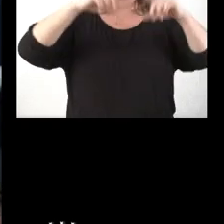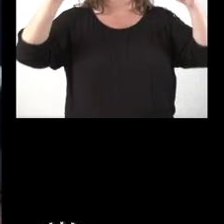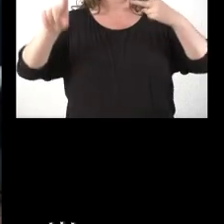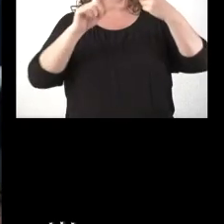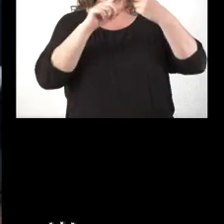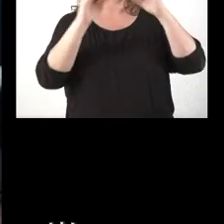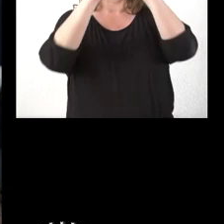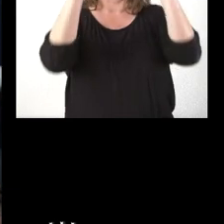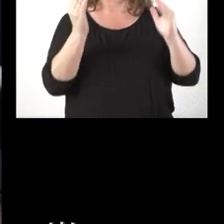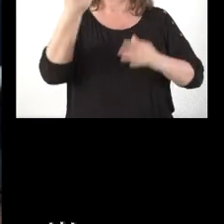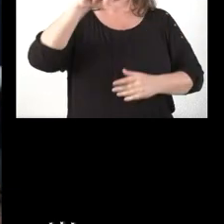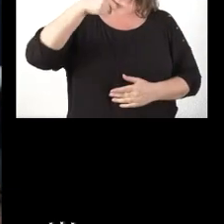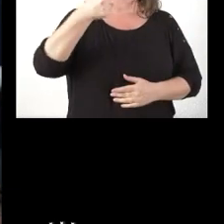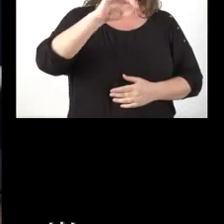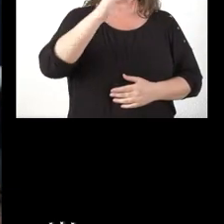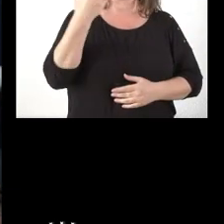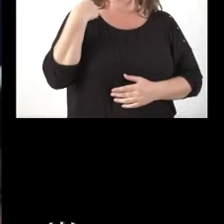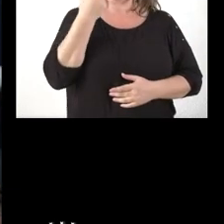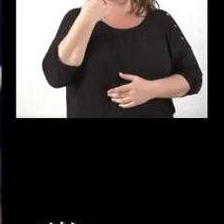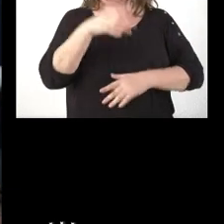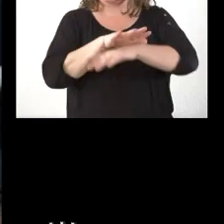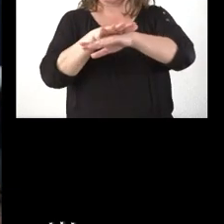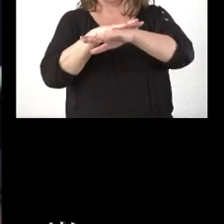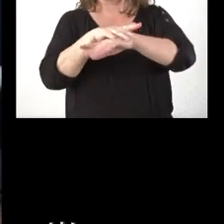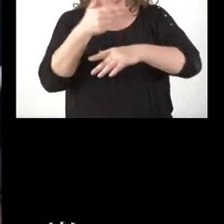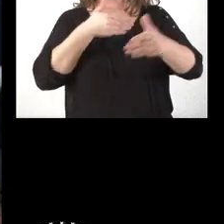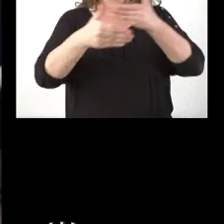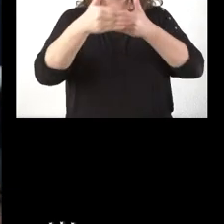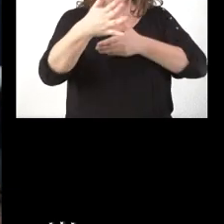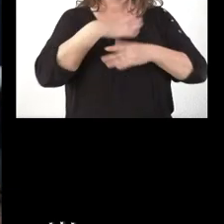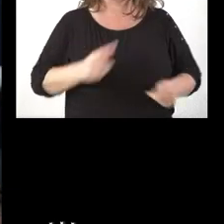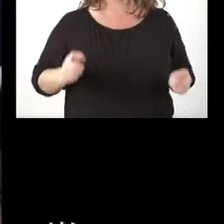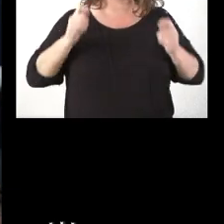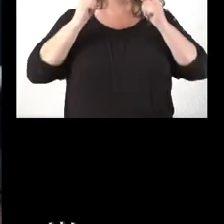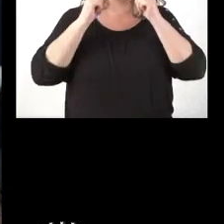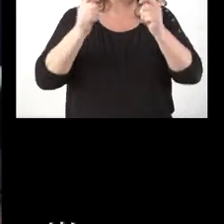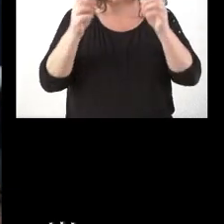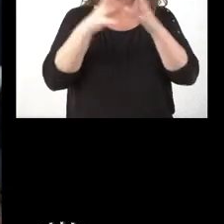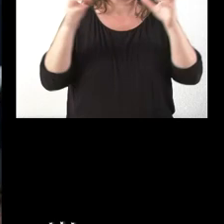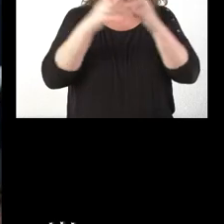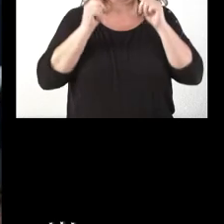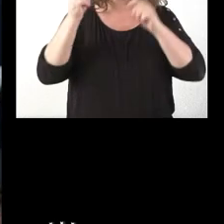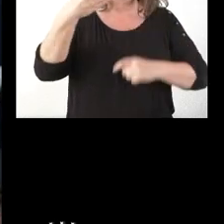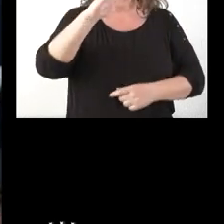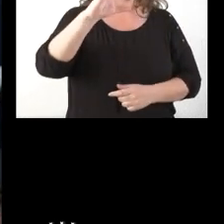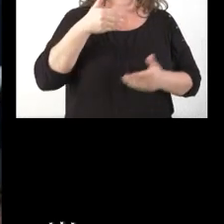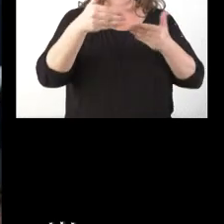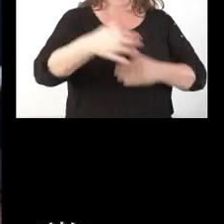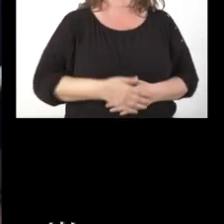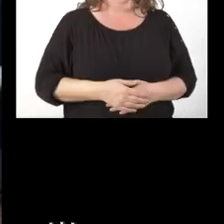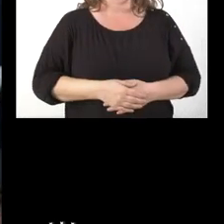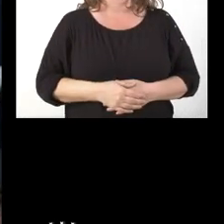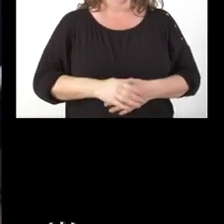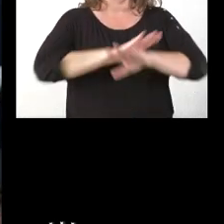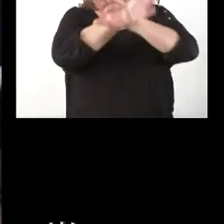Antonio Machado, a la que se ha referido el consejero, cuándo podría hacerse efectiva esa deseada declaración de BIC. Y, por último,